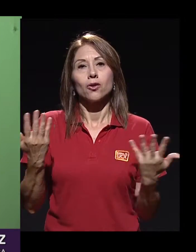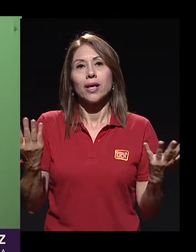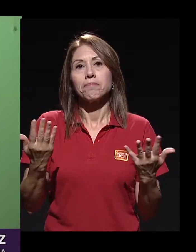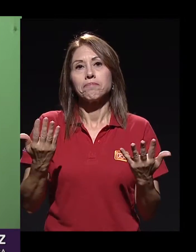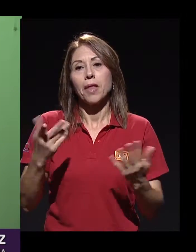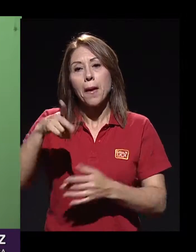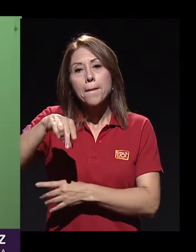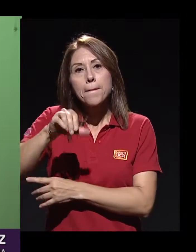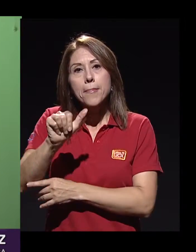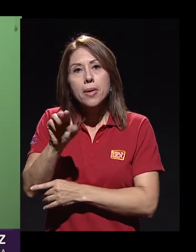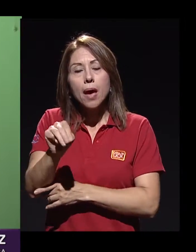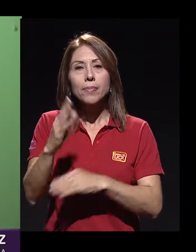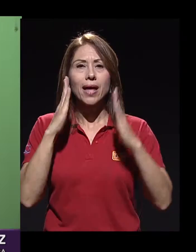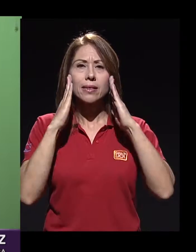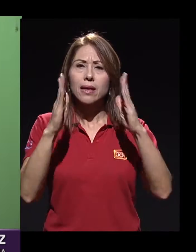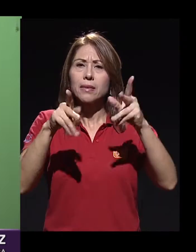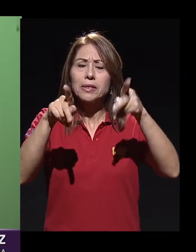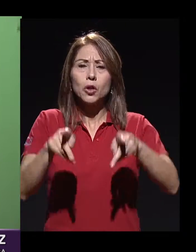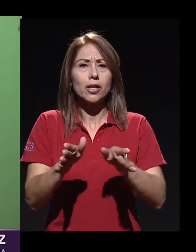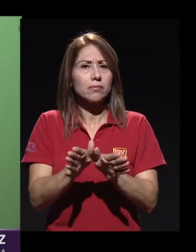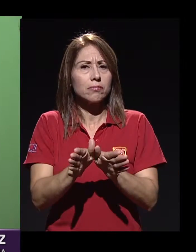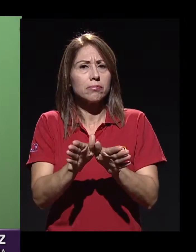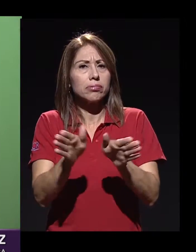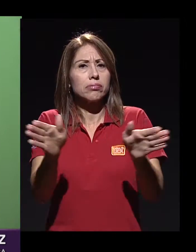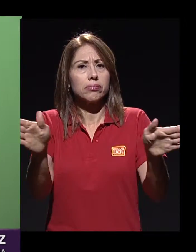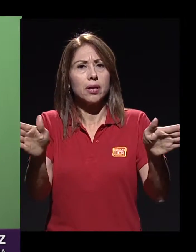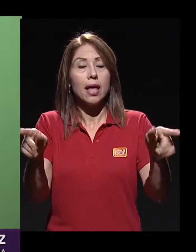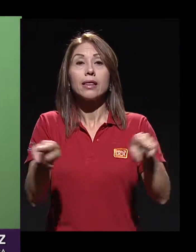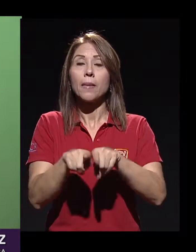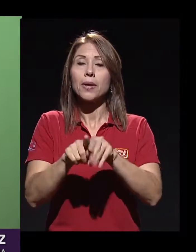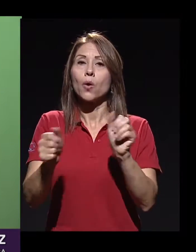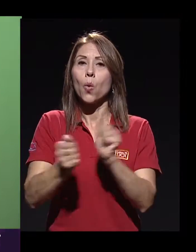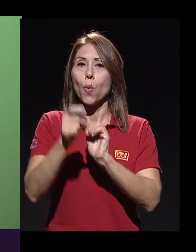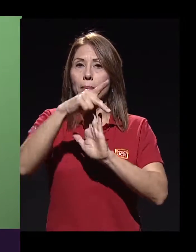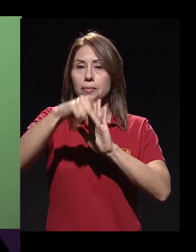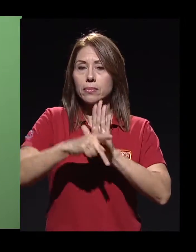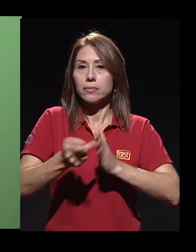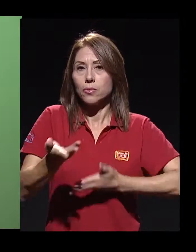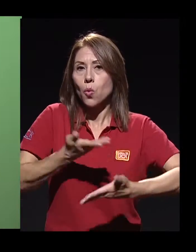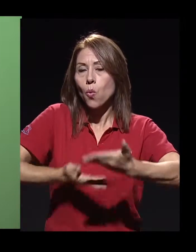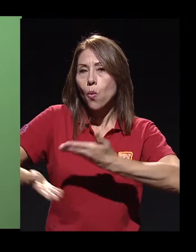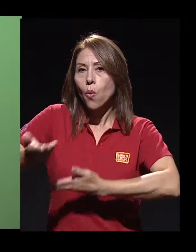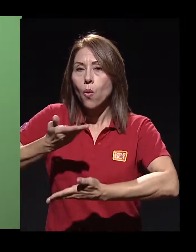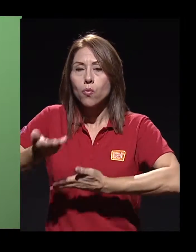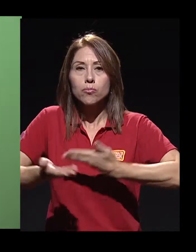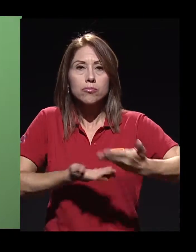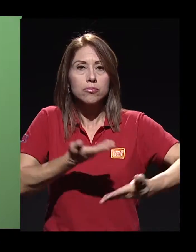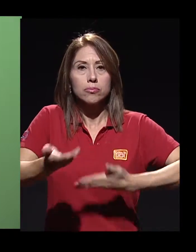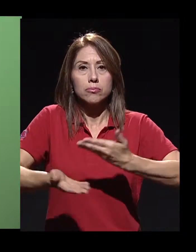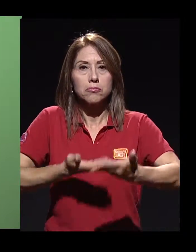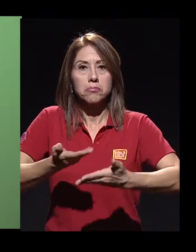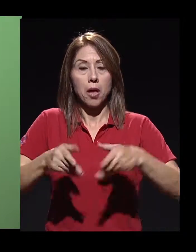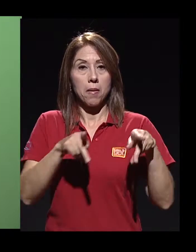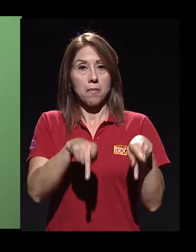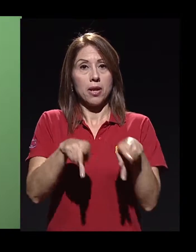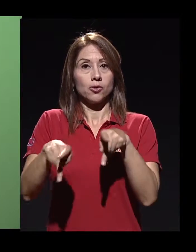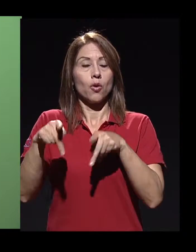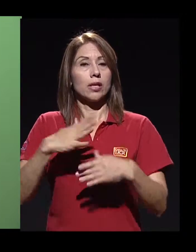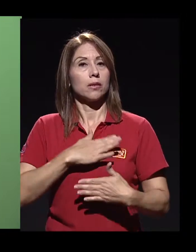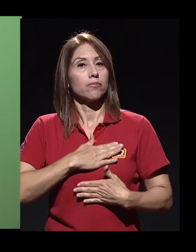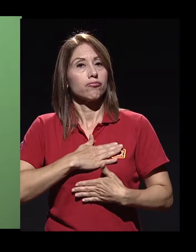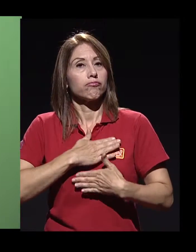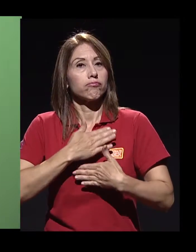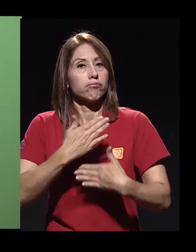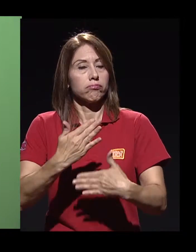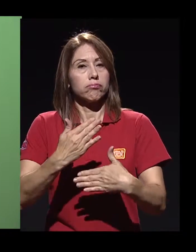amplia del PIAM, sino que también se sustenta en un principio de colaboración y son personas que de manera voluntaria